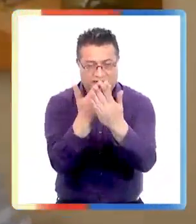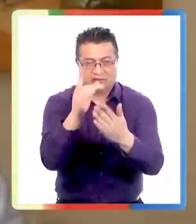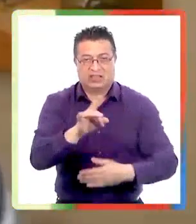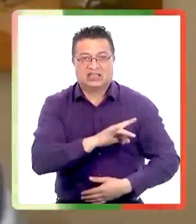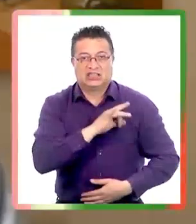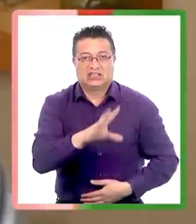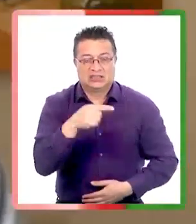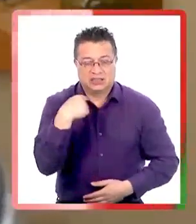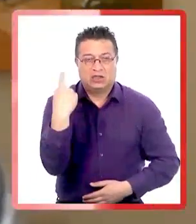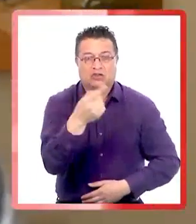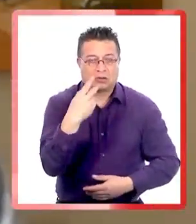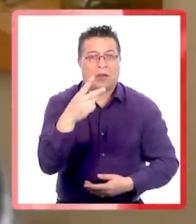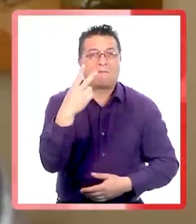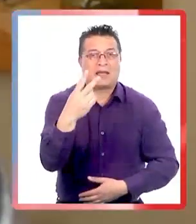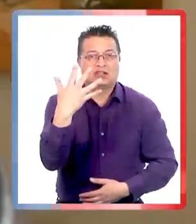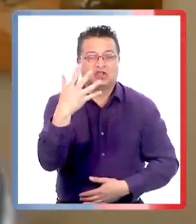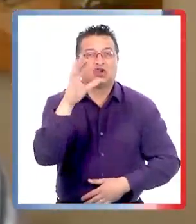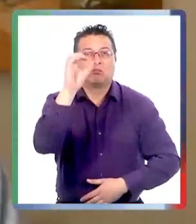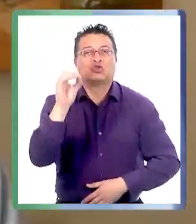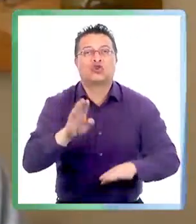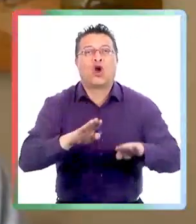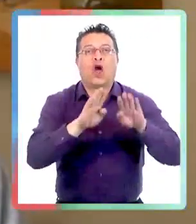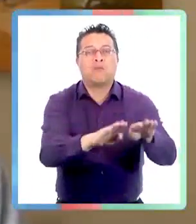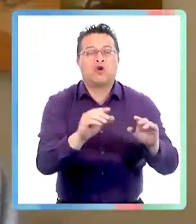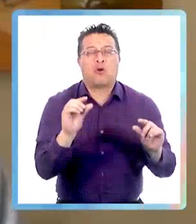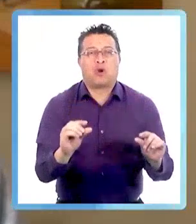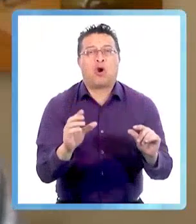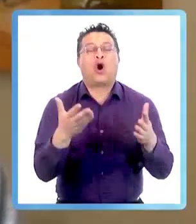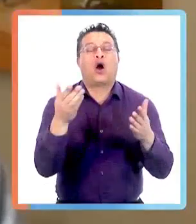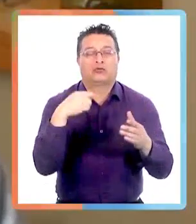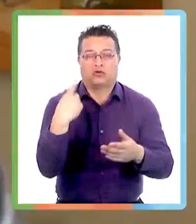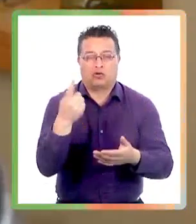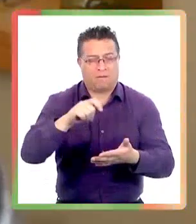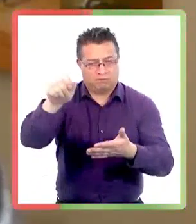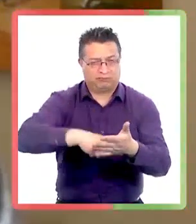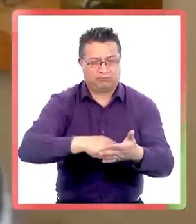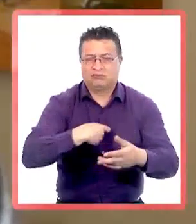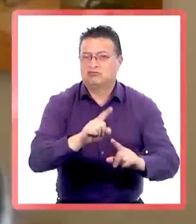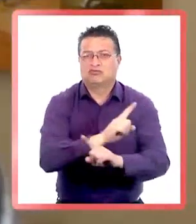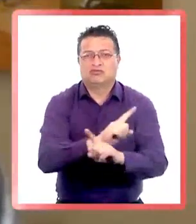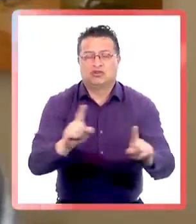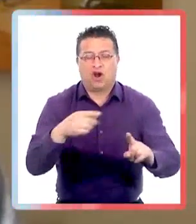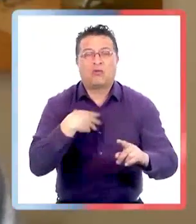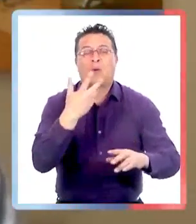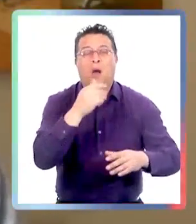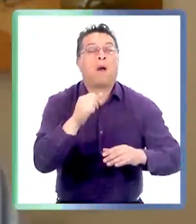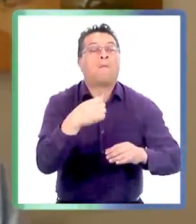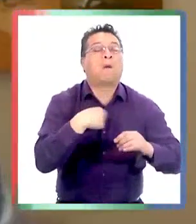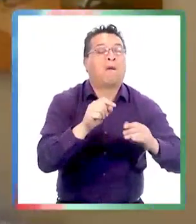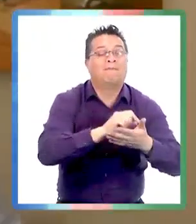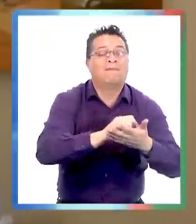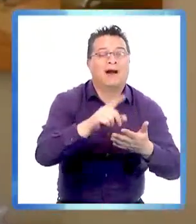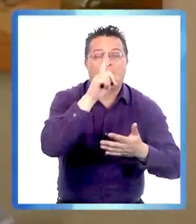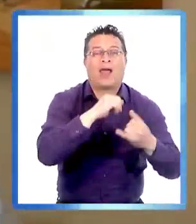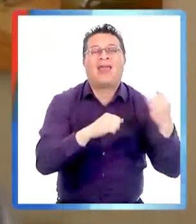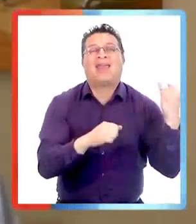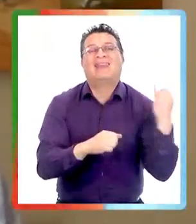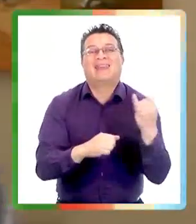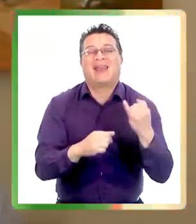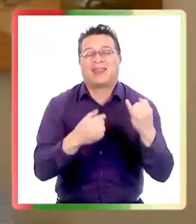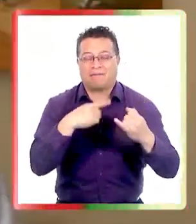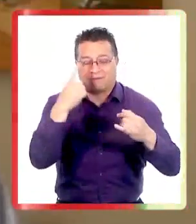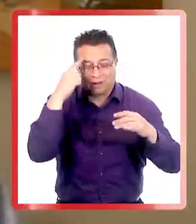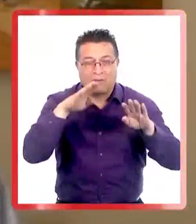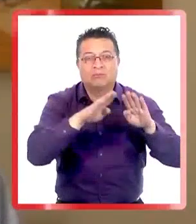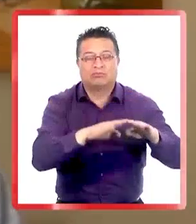a dar la cara a los chilenos que lo apoyan apenas con el 25% de apoyo. Nosotros no estamos disponibles para firmar ningún acuerdo que se escriba con la mano izquierda,